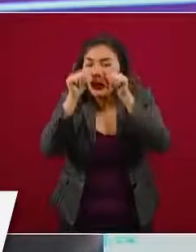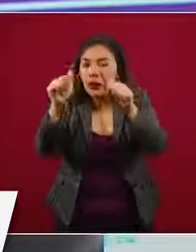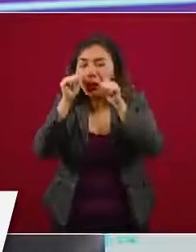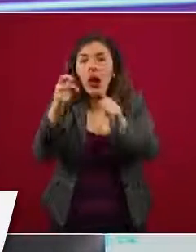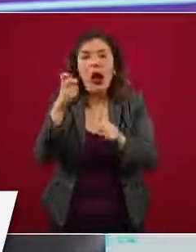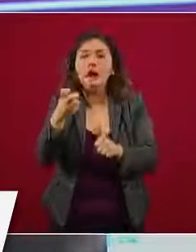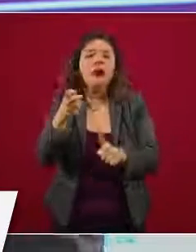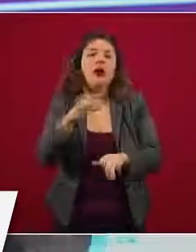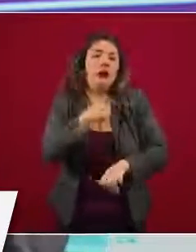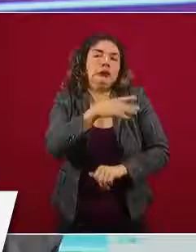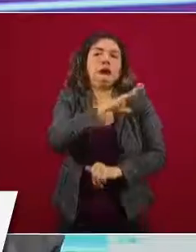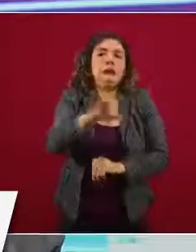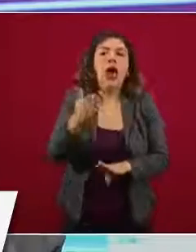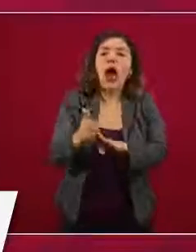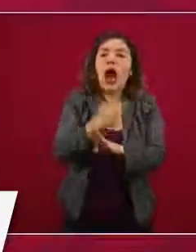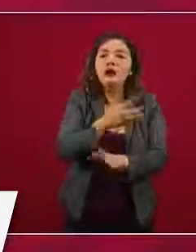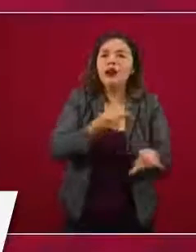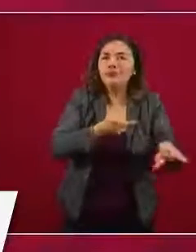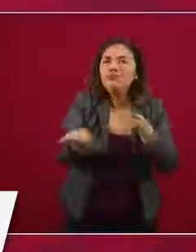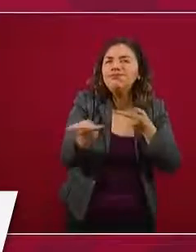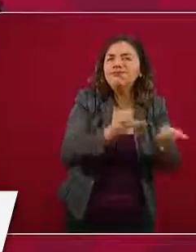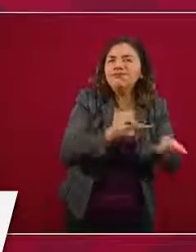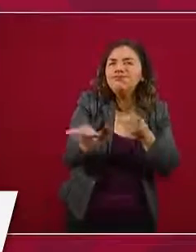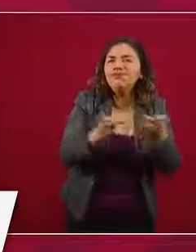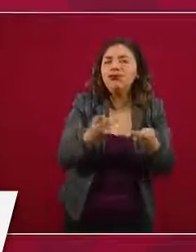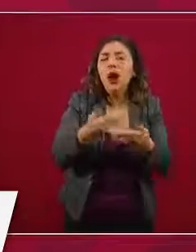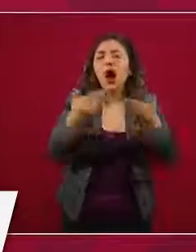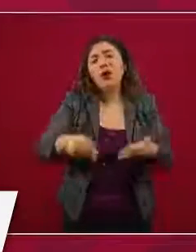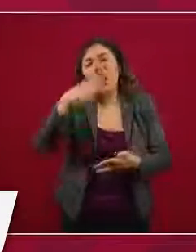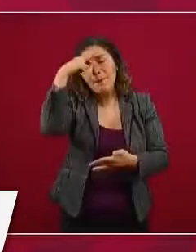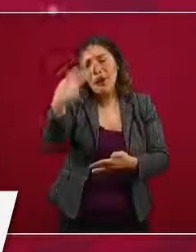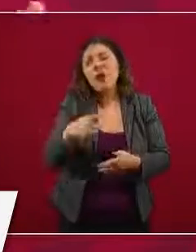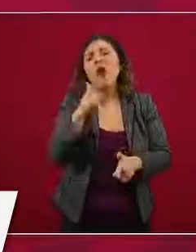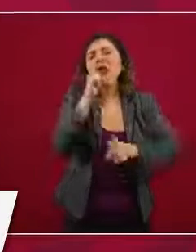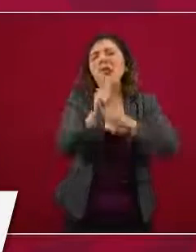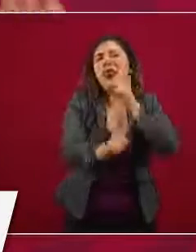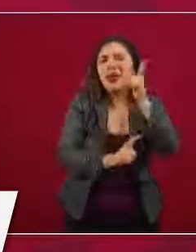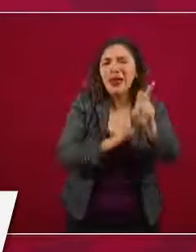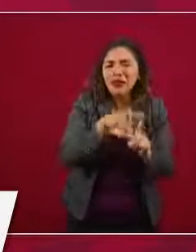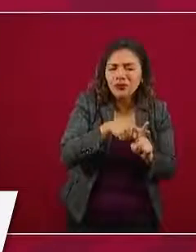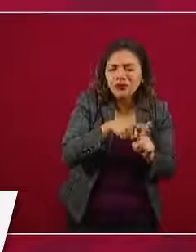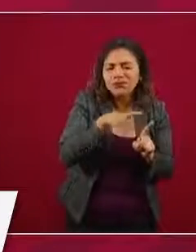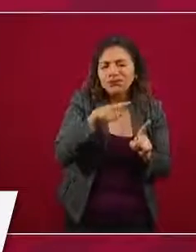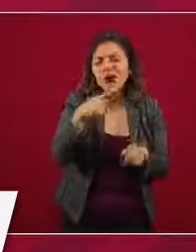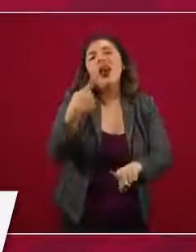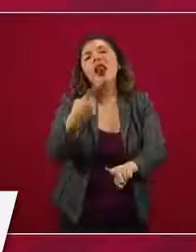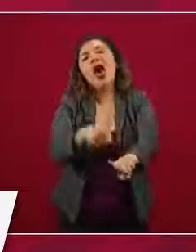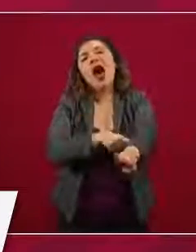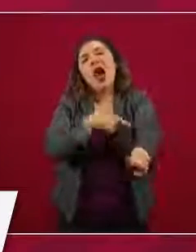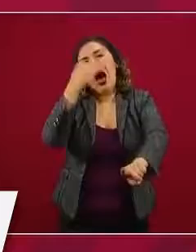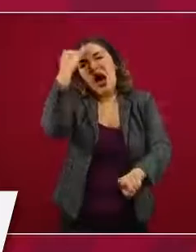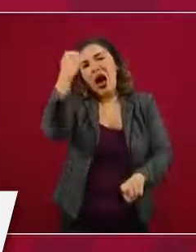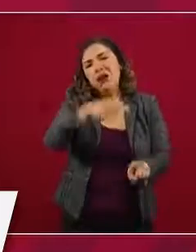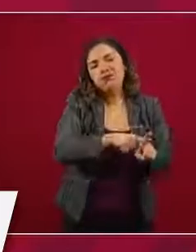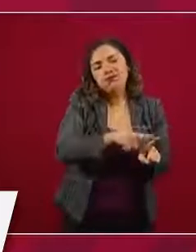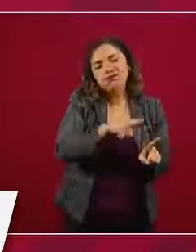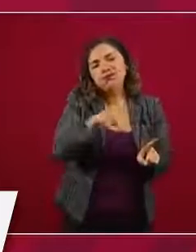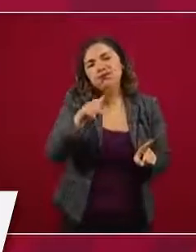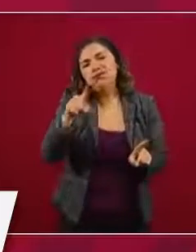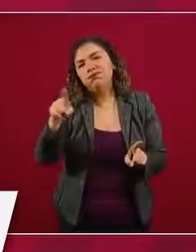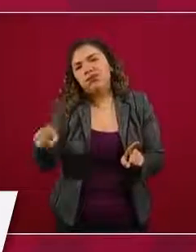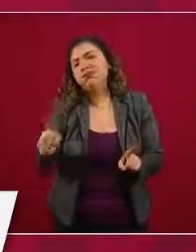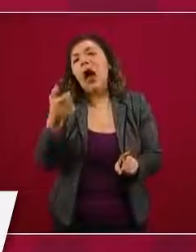muy tempranamente y hemos tenido una epidemia lenta, pero desde luego larga, porque es la consecuencia